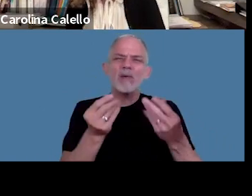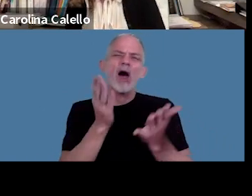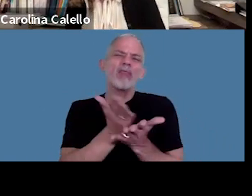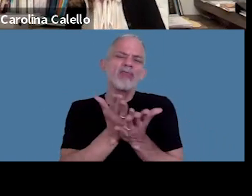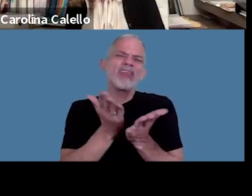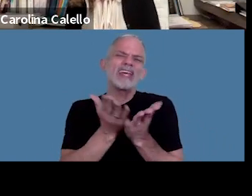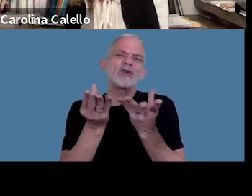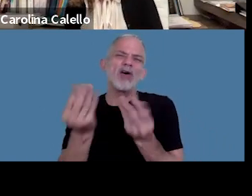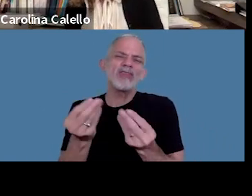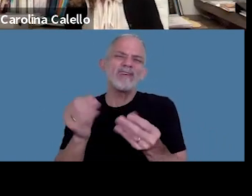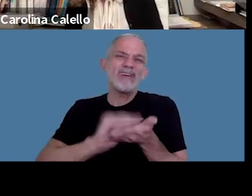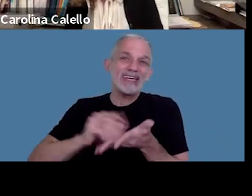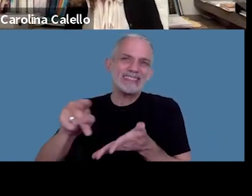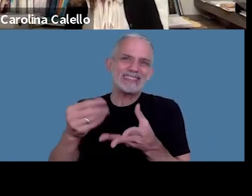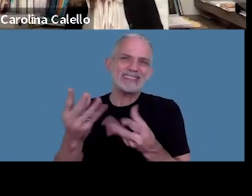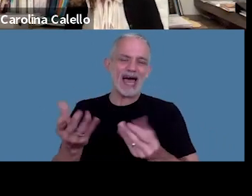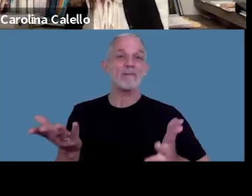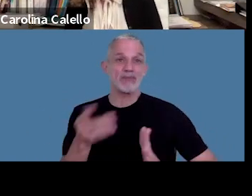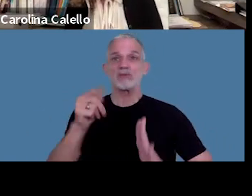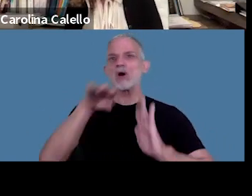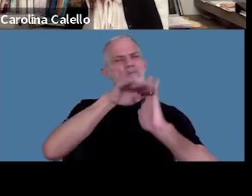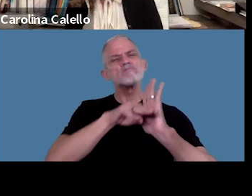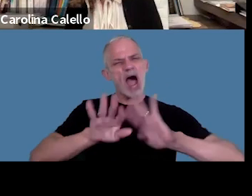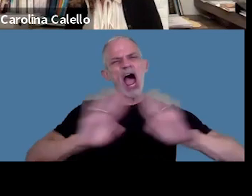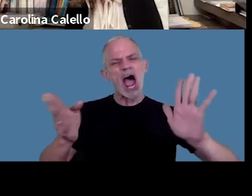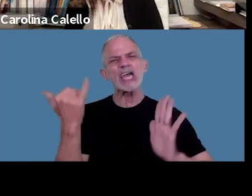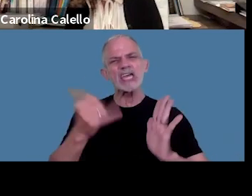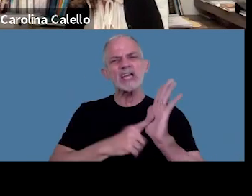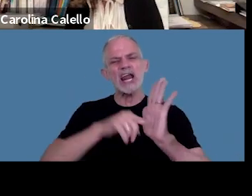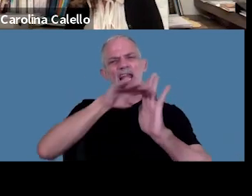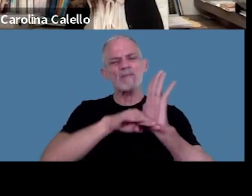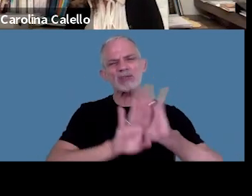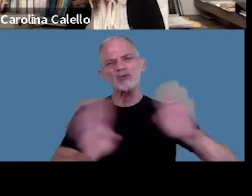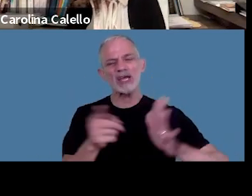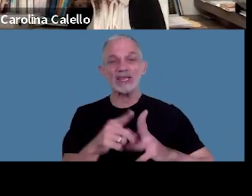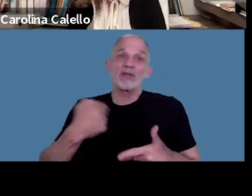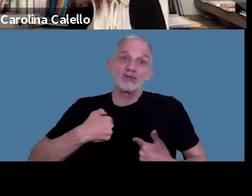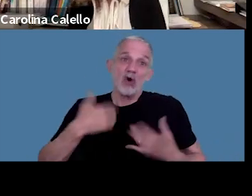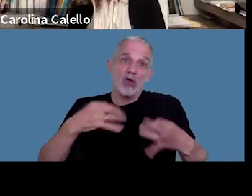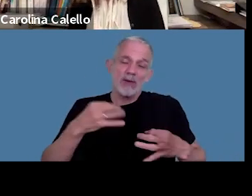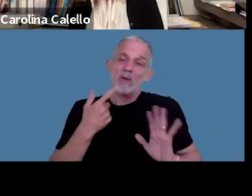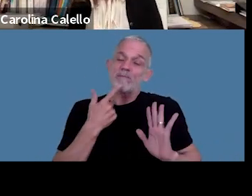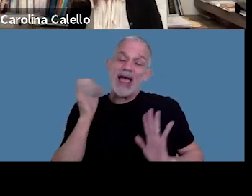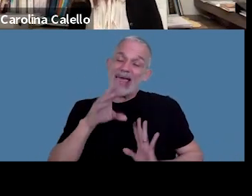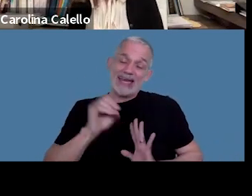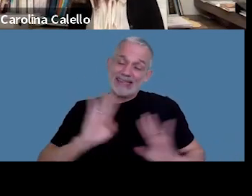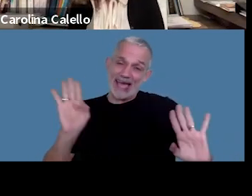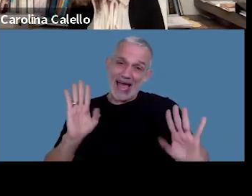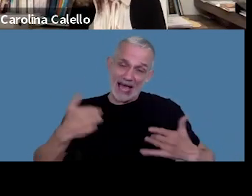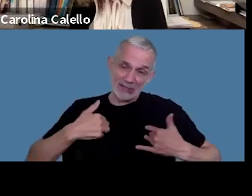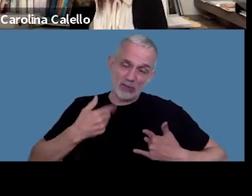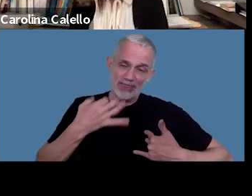y todos los pasos están previstos yo tengo que hacer una crítica acá este